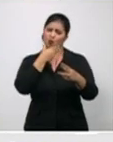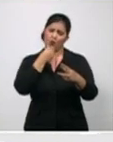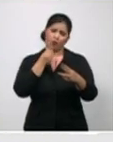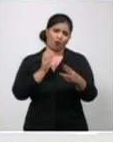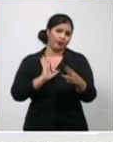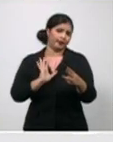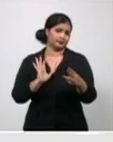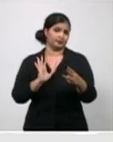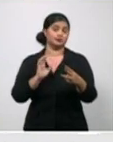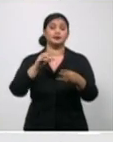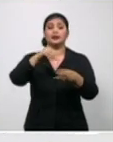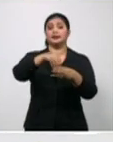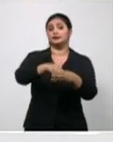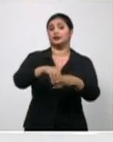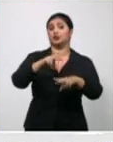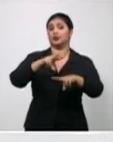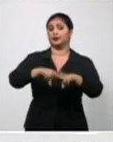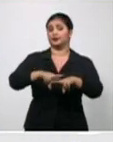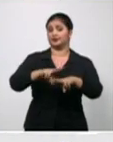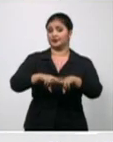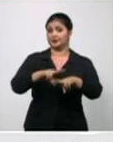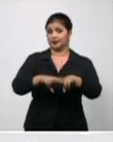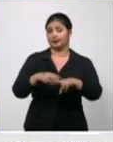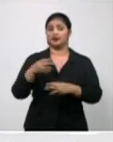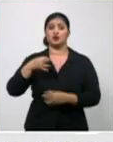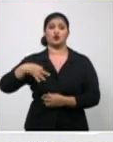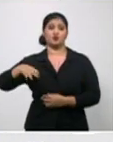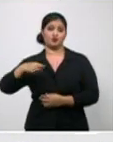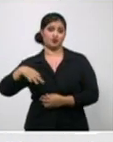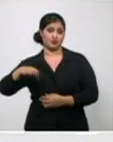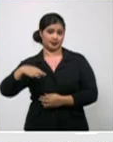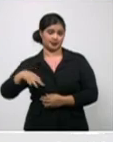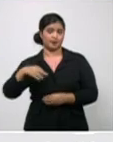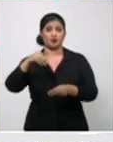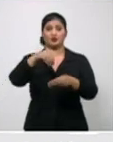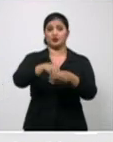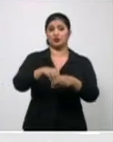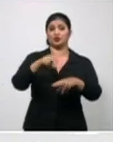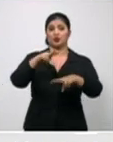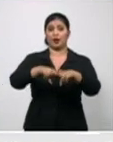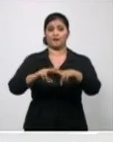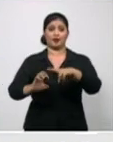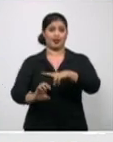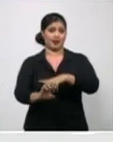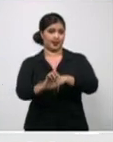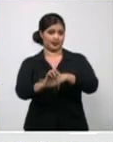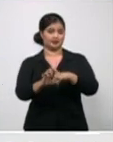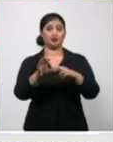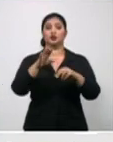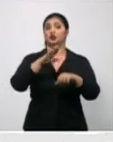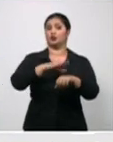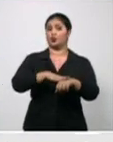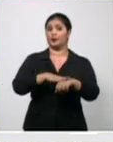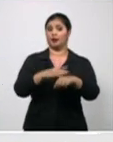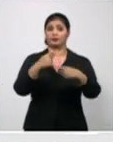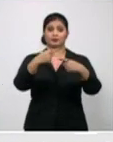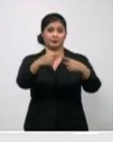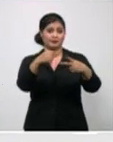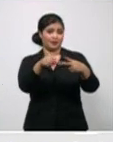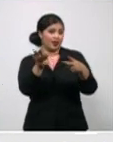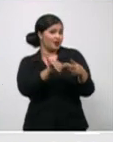de La Habana, de Alamar, en Habana del Este, contacto de un caso positivo,